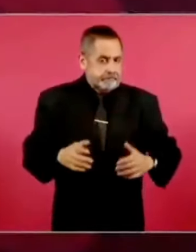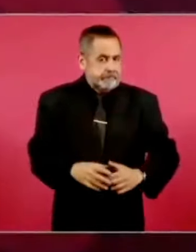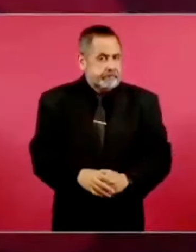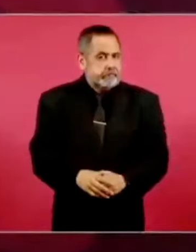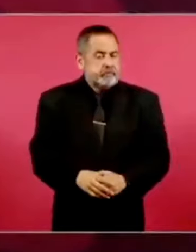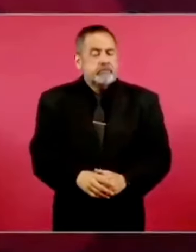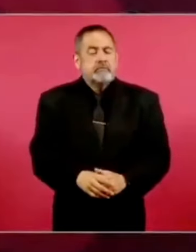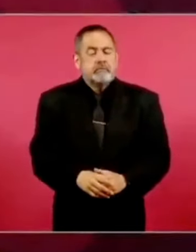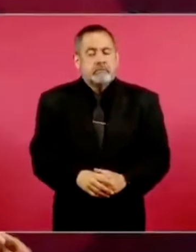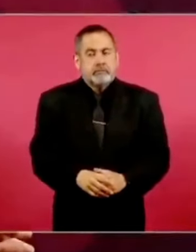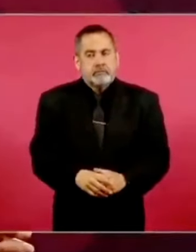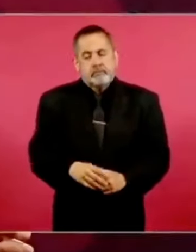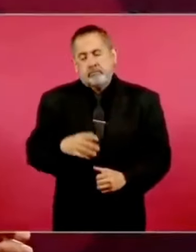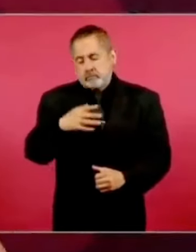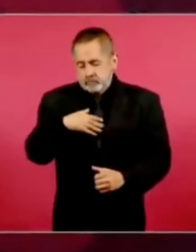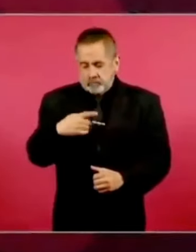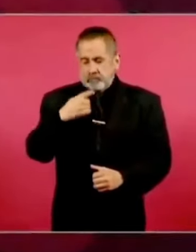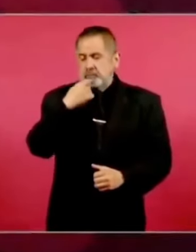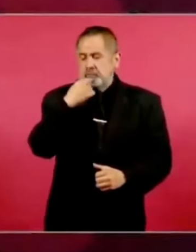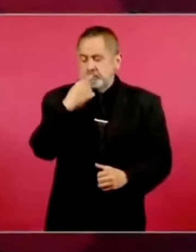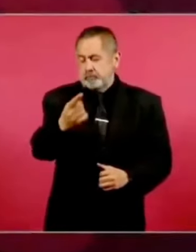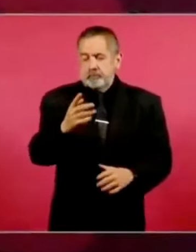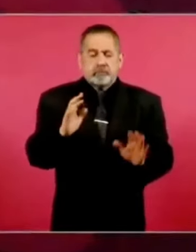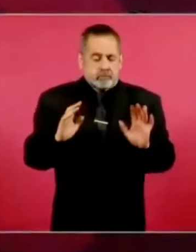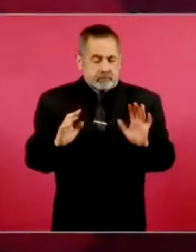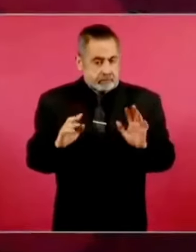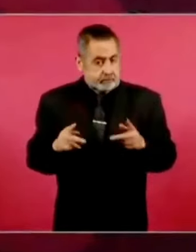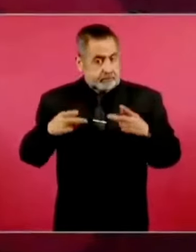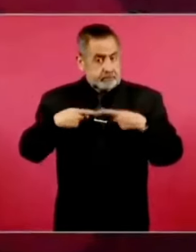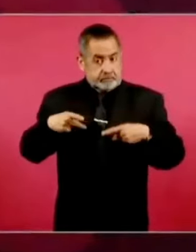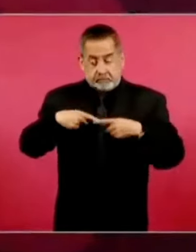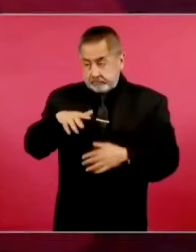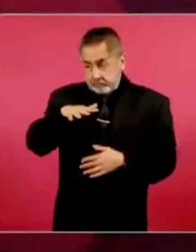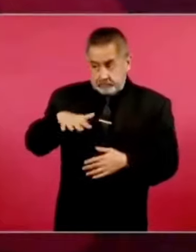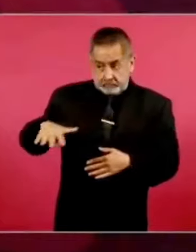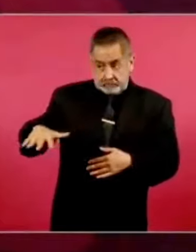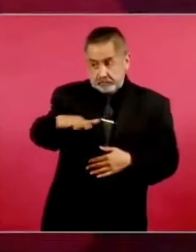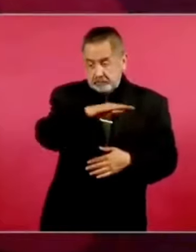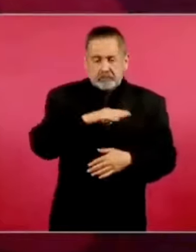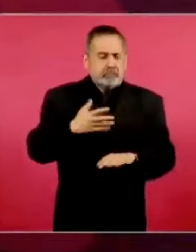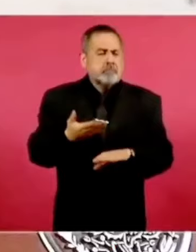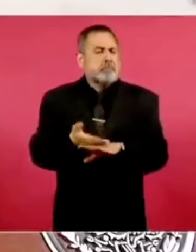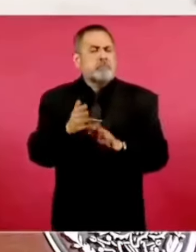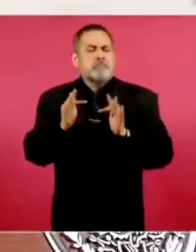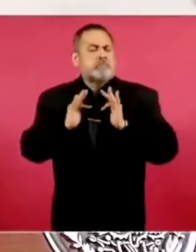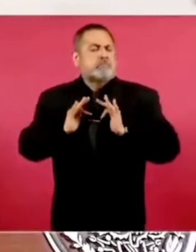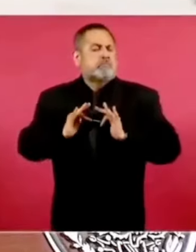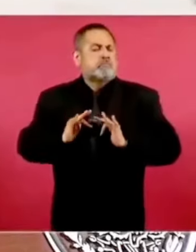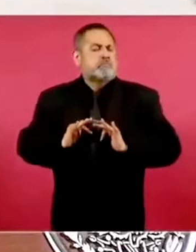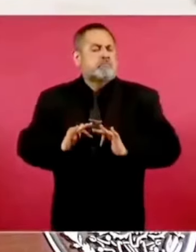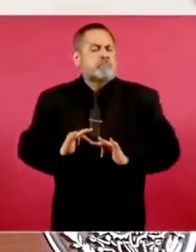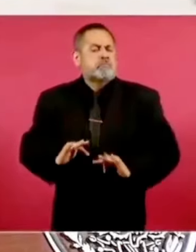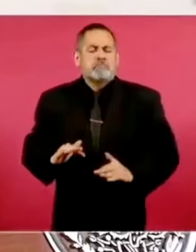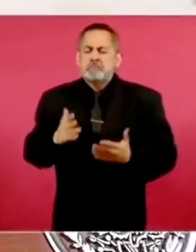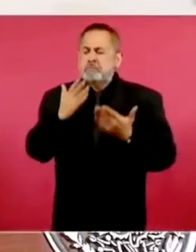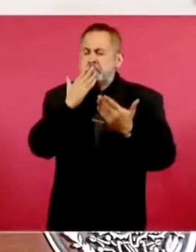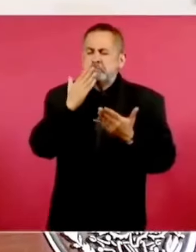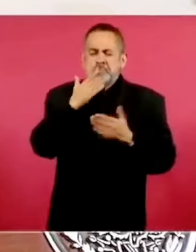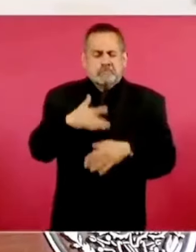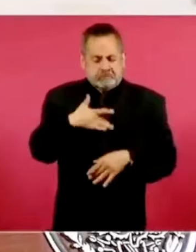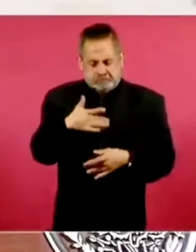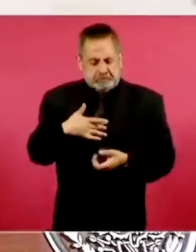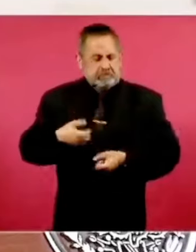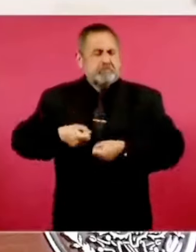Yo lo que puedo comentar es que la gente está muy tranquila, muy